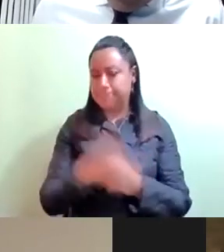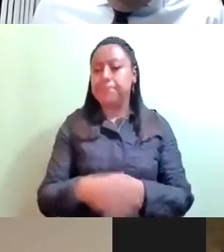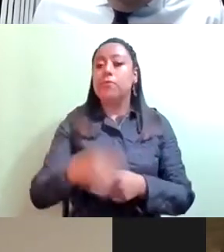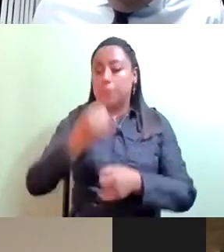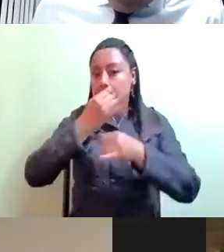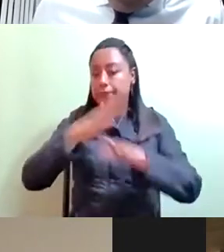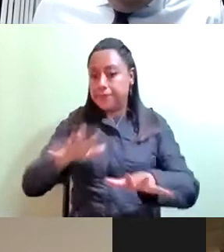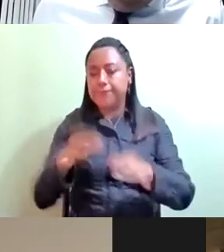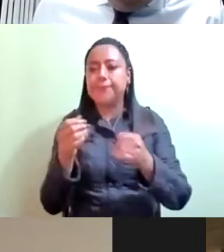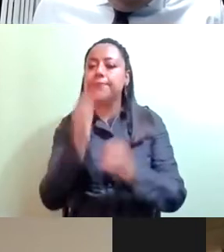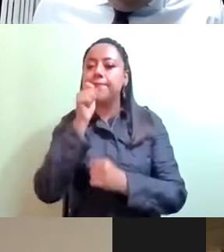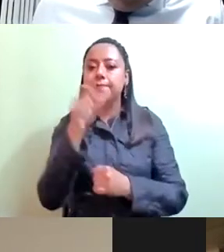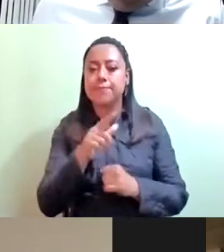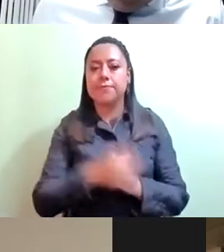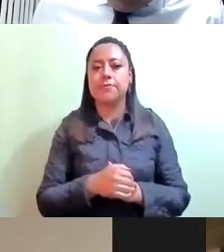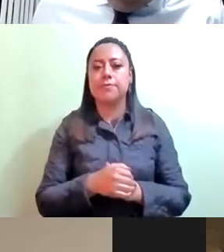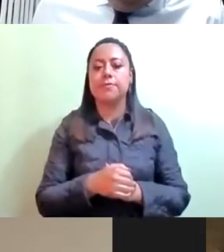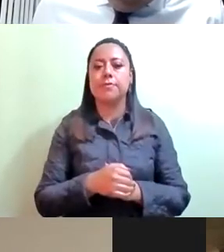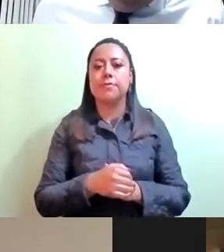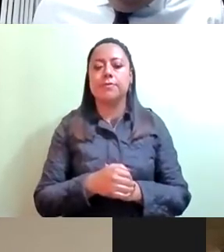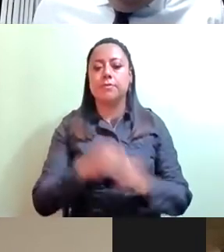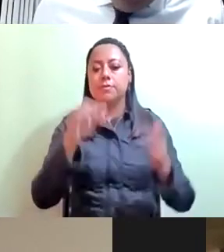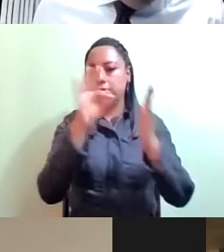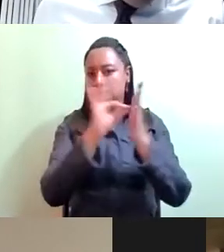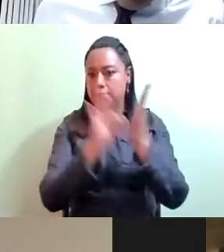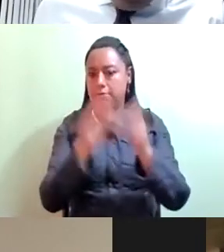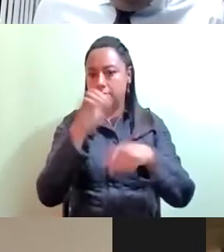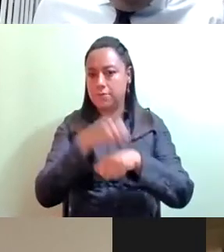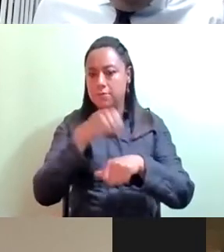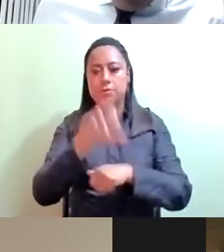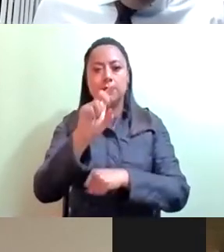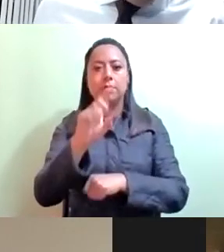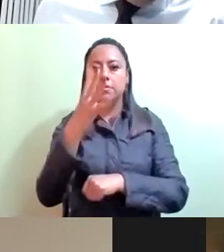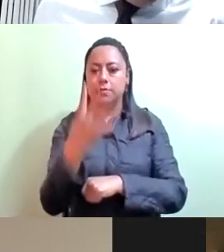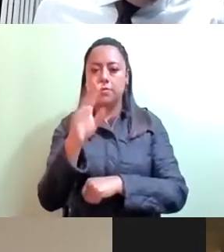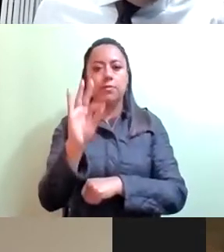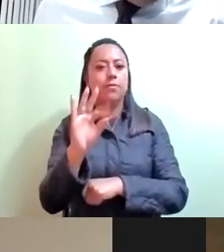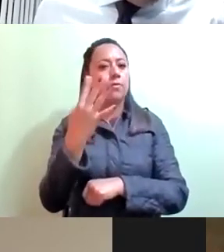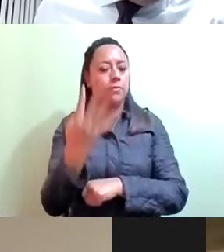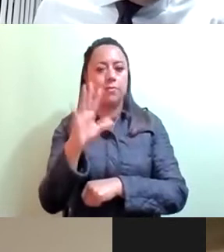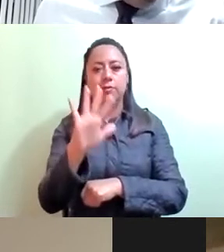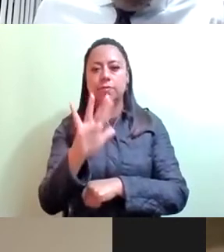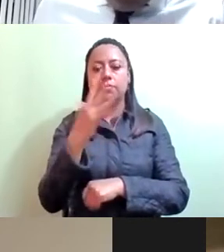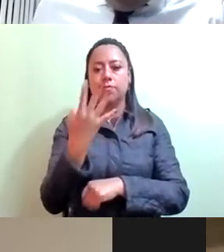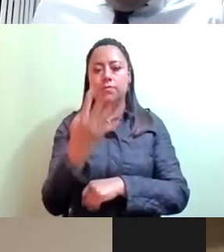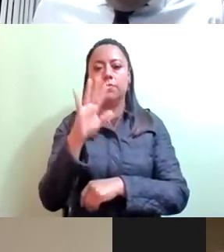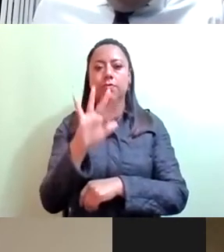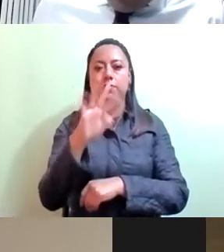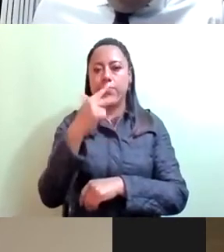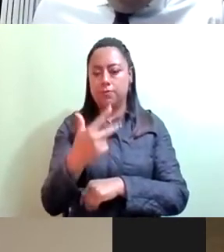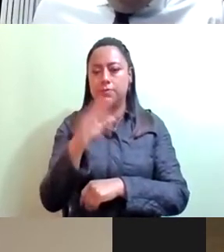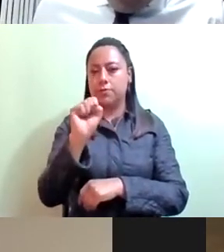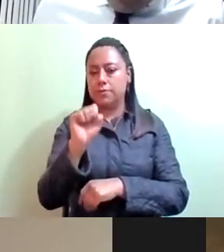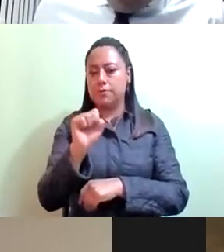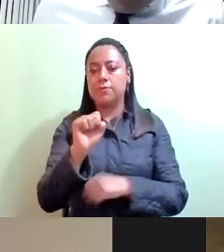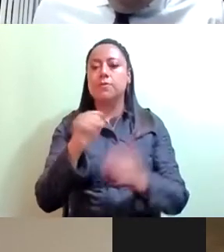los puntos enlistados en los numerales 34, 44, 54, 58 y 60 del